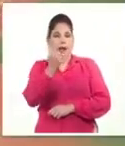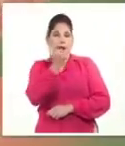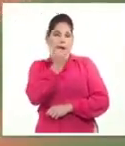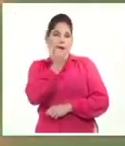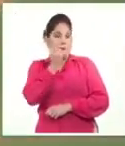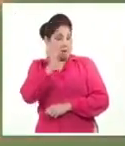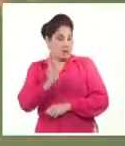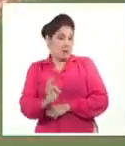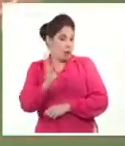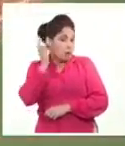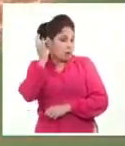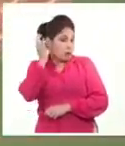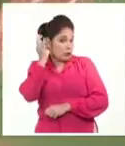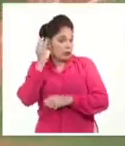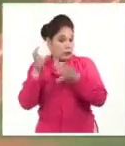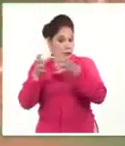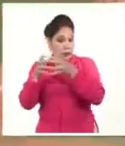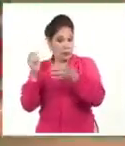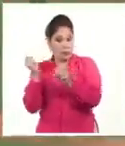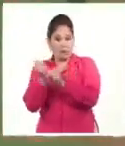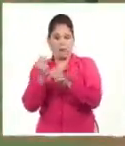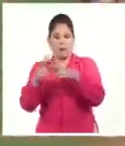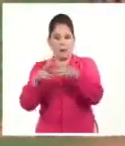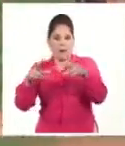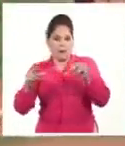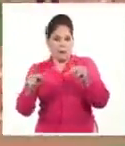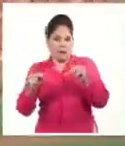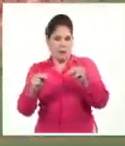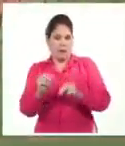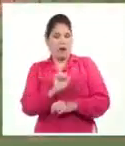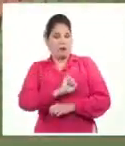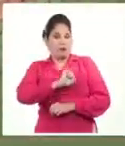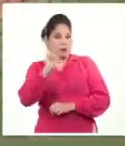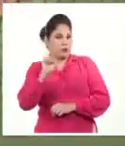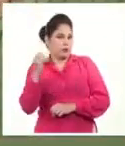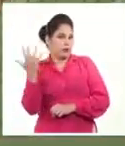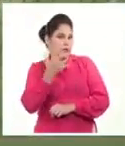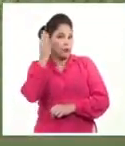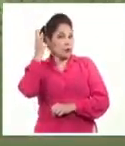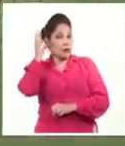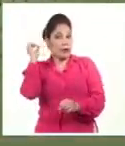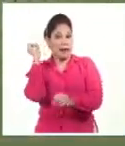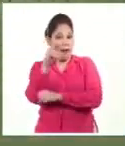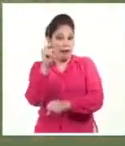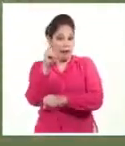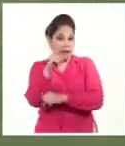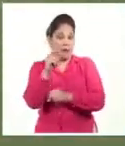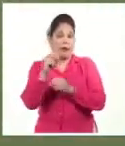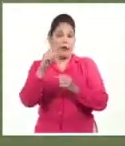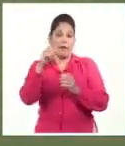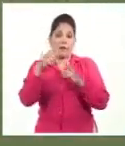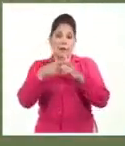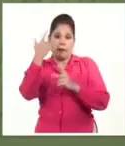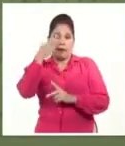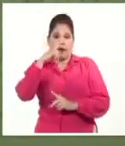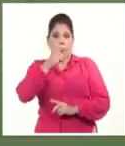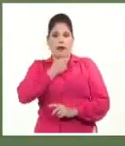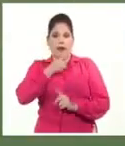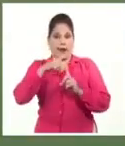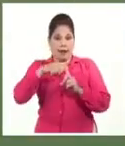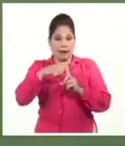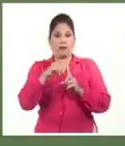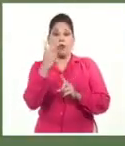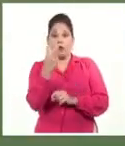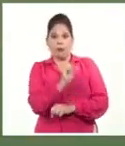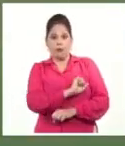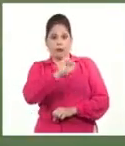que cometieron las nicaragüenses. El triunfo personal nuevamente correspondió a la lanzadora granmense Janet Cruz que se han notado las dos